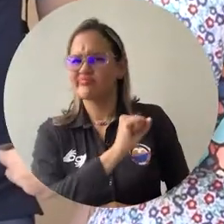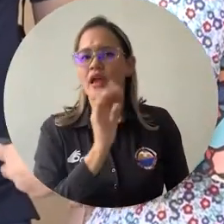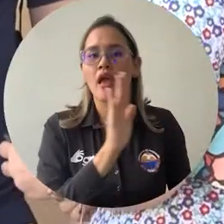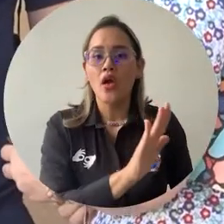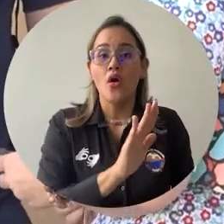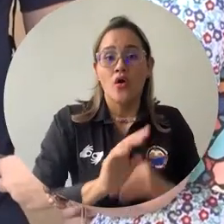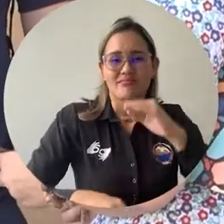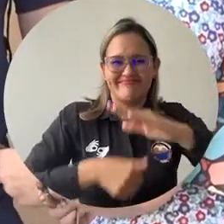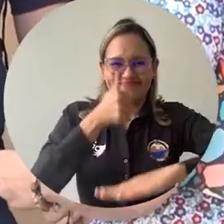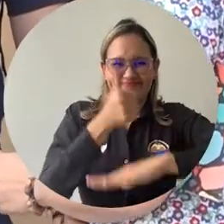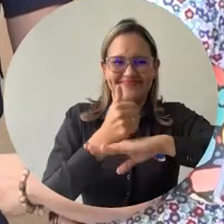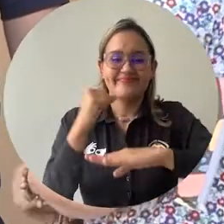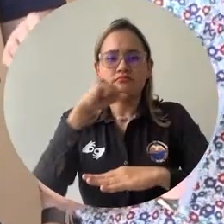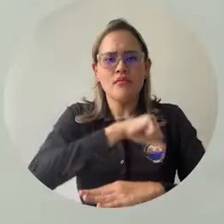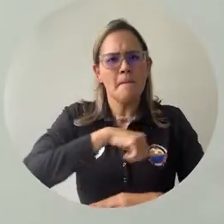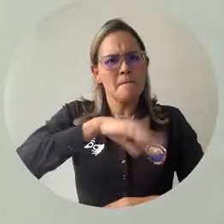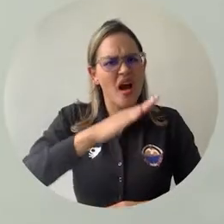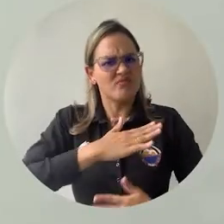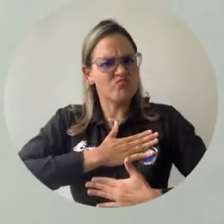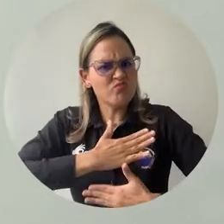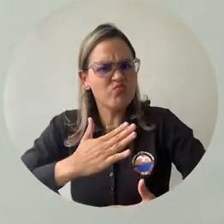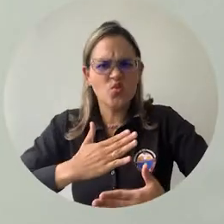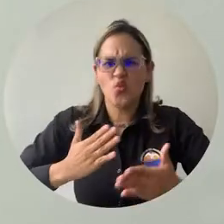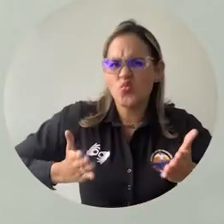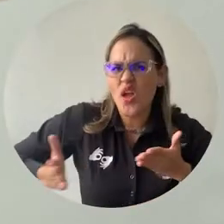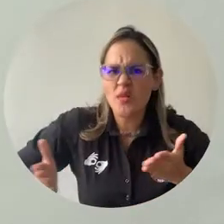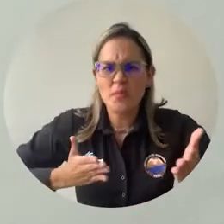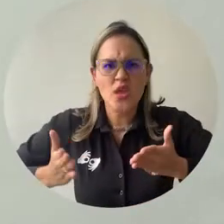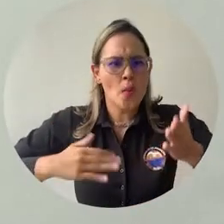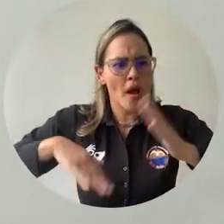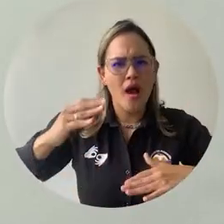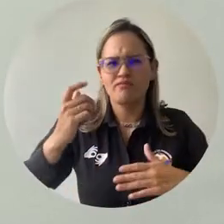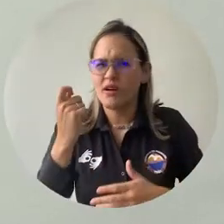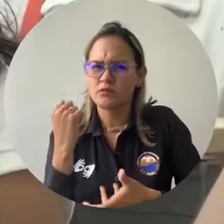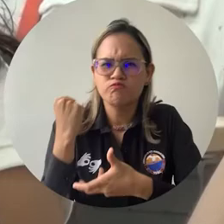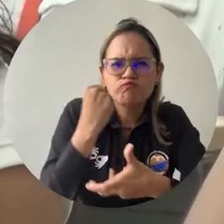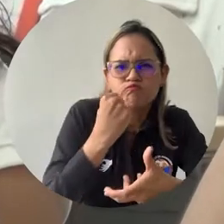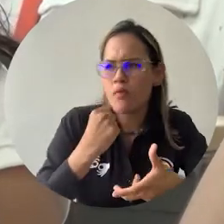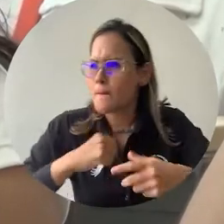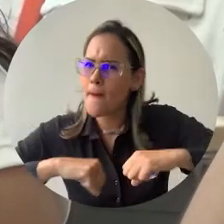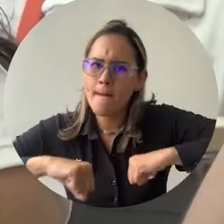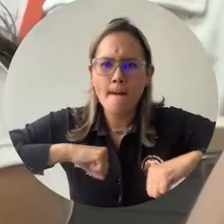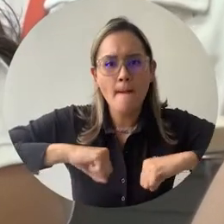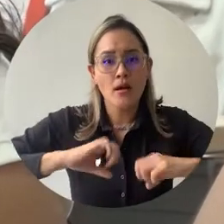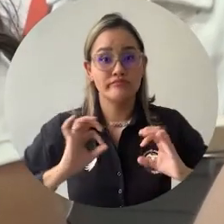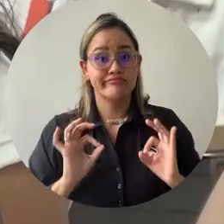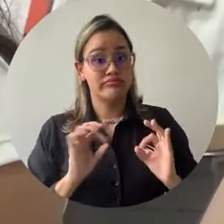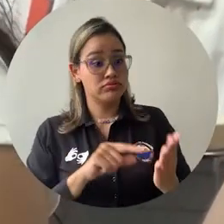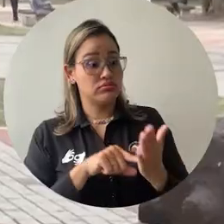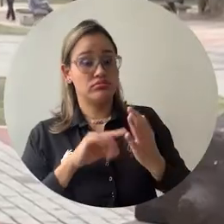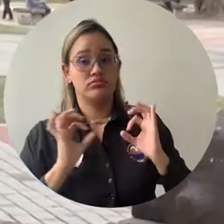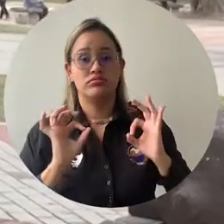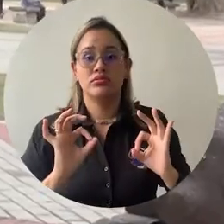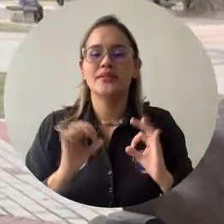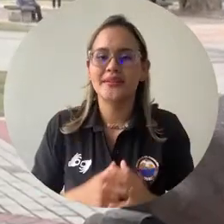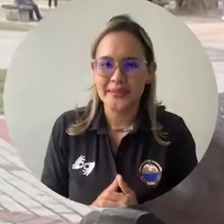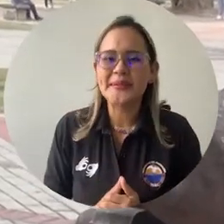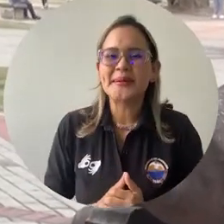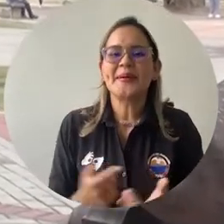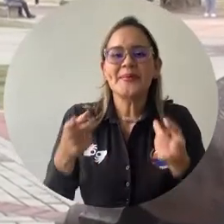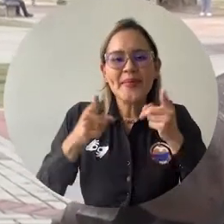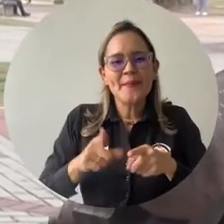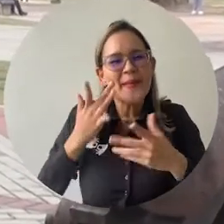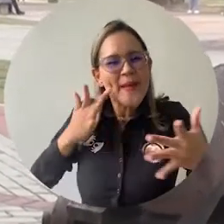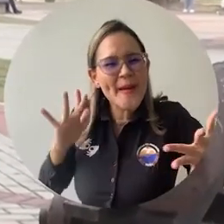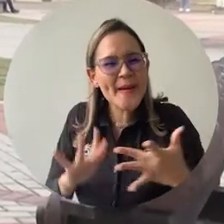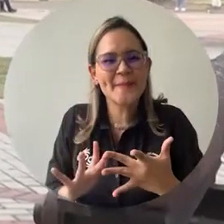Realmente esa vocación de servicio, esa comunidad que ve con buenos ojos el ejercicio de su gestión, es muy disiente. Además de crear